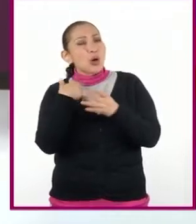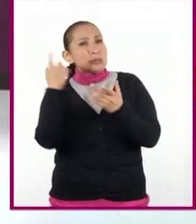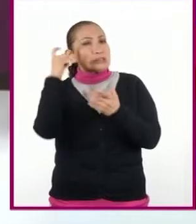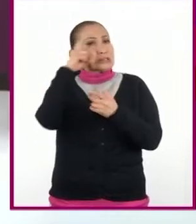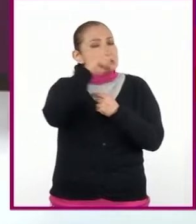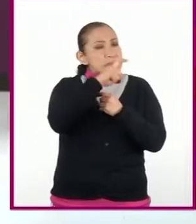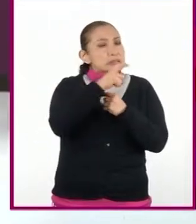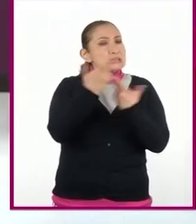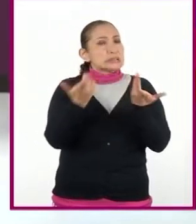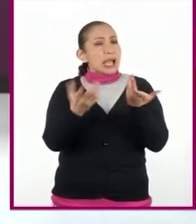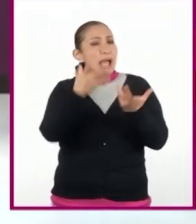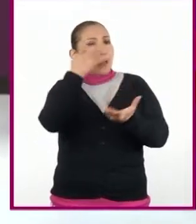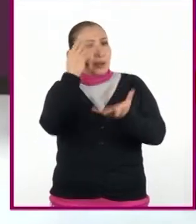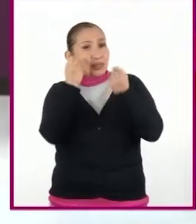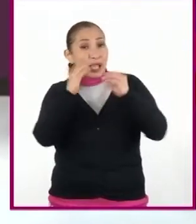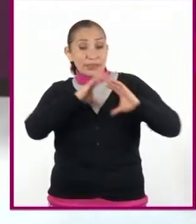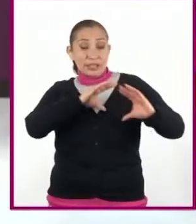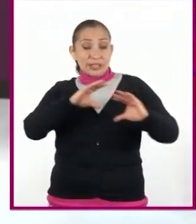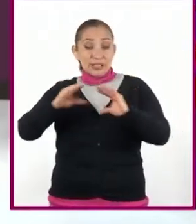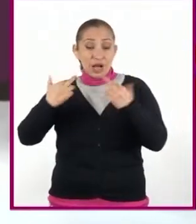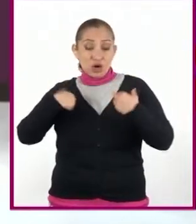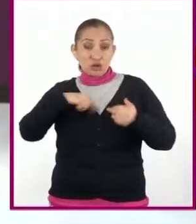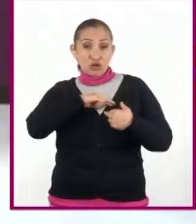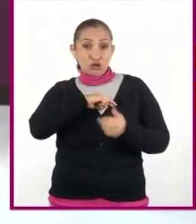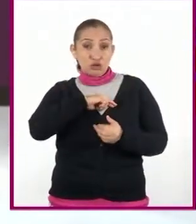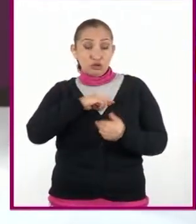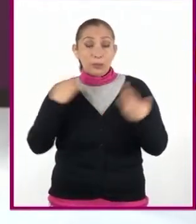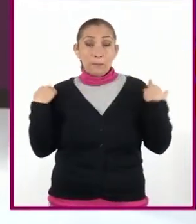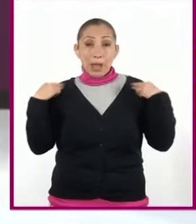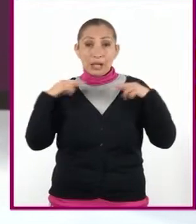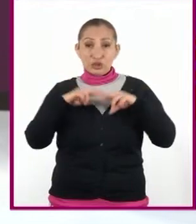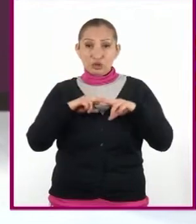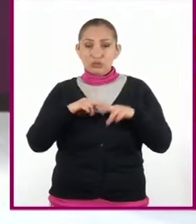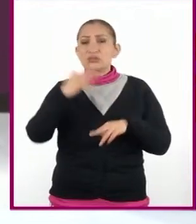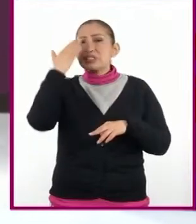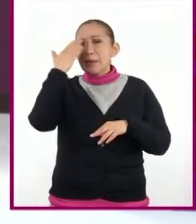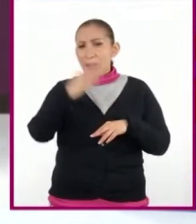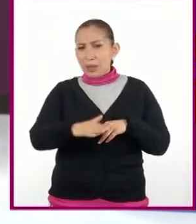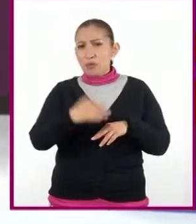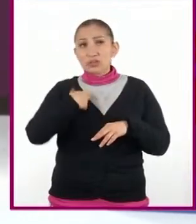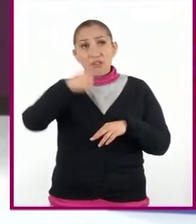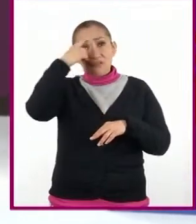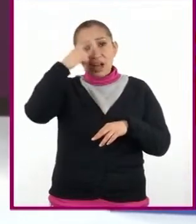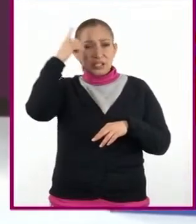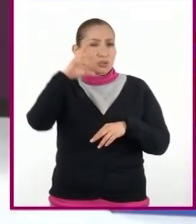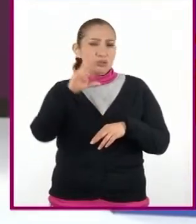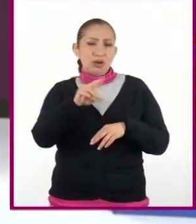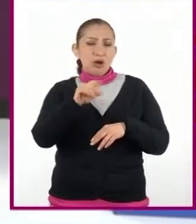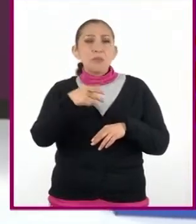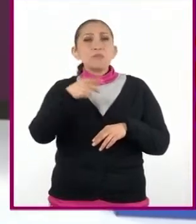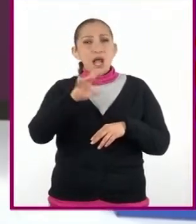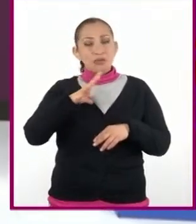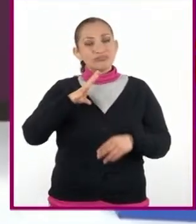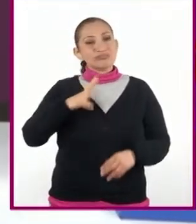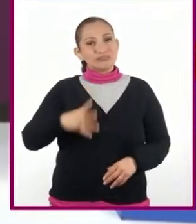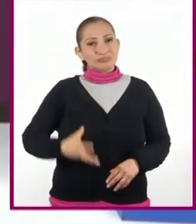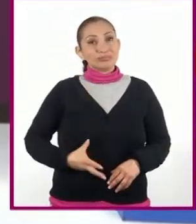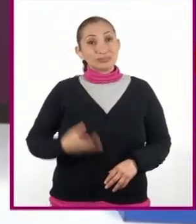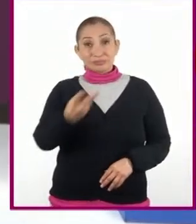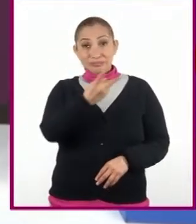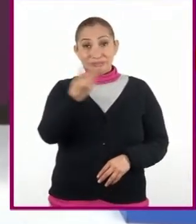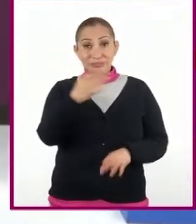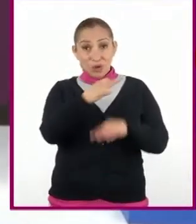aprendizaje, tanto ustedes como a nosotros, sus profesores. Sabemos que no siempre es fácil, pero siéntanse orgullosos y